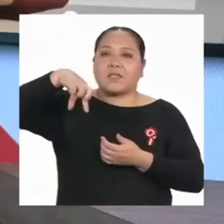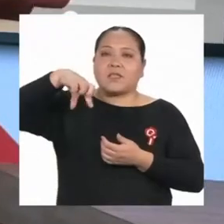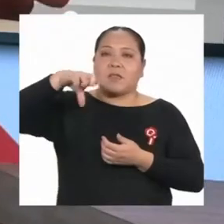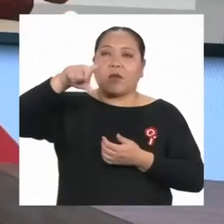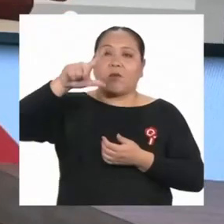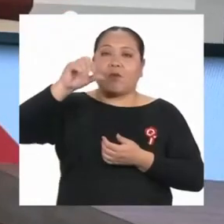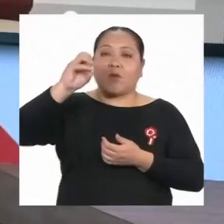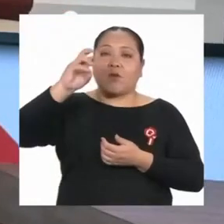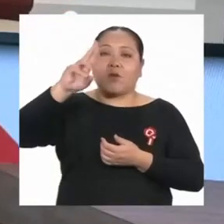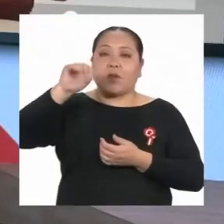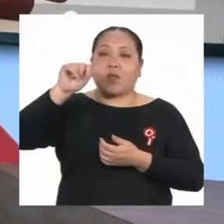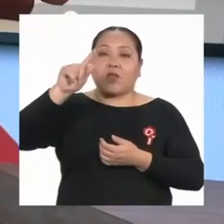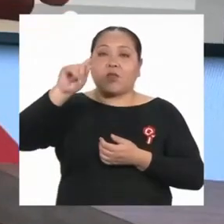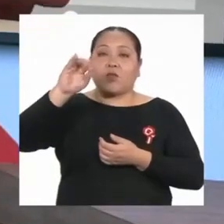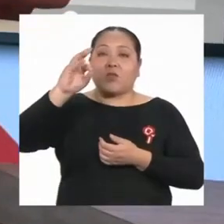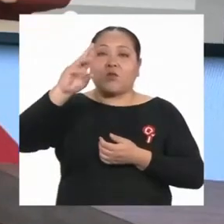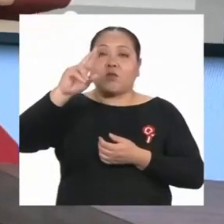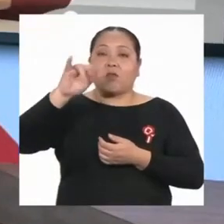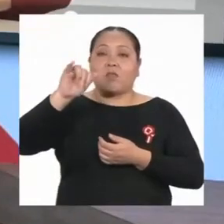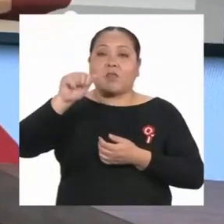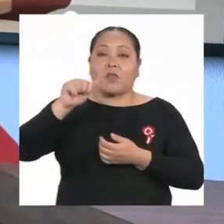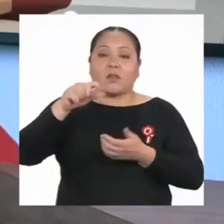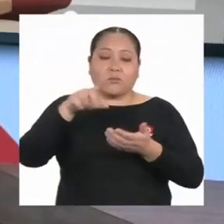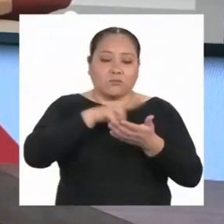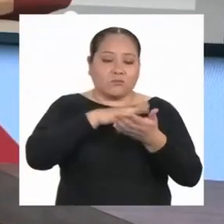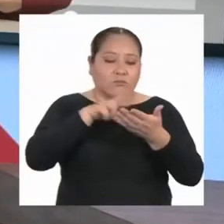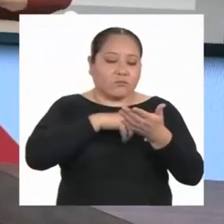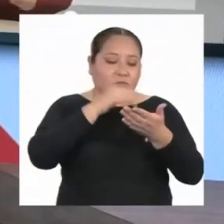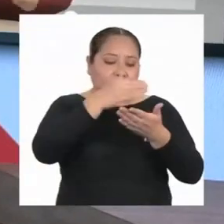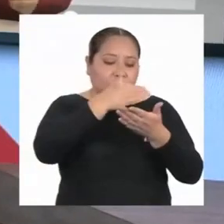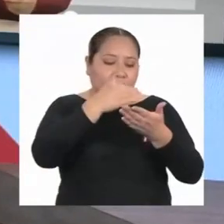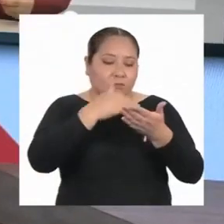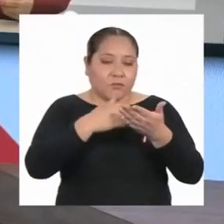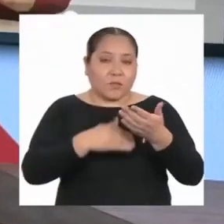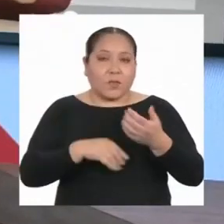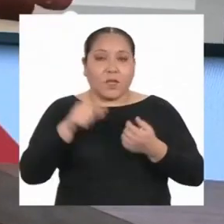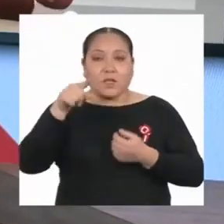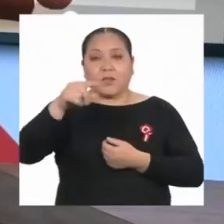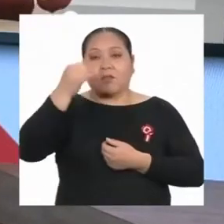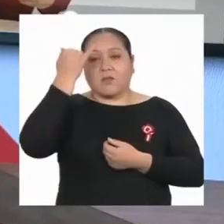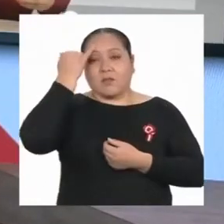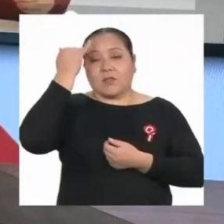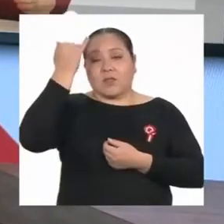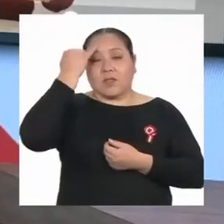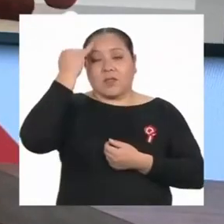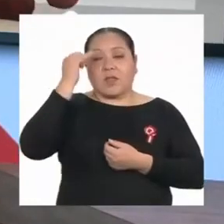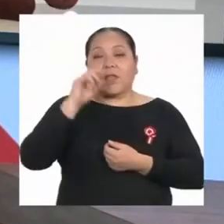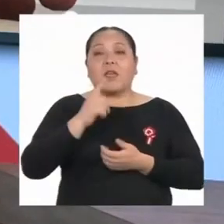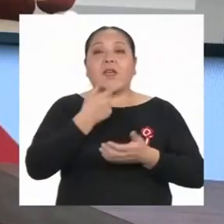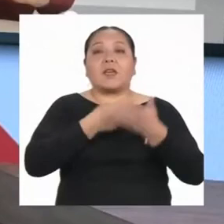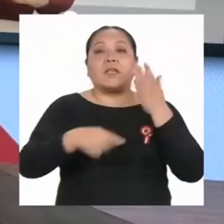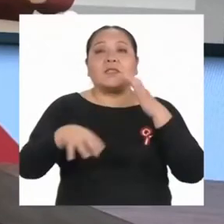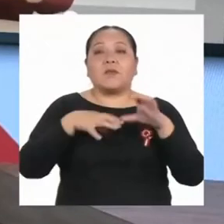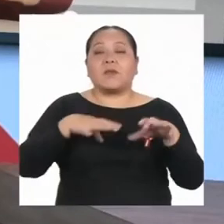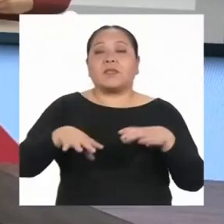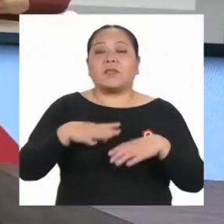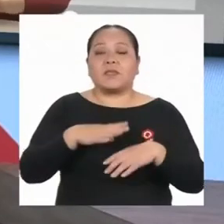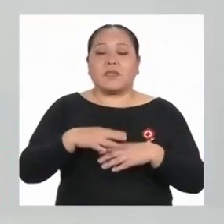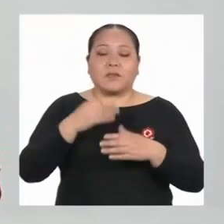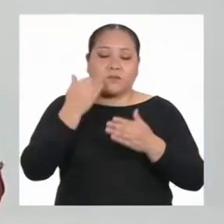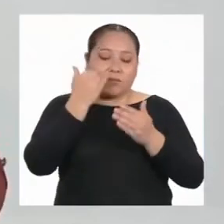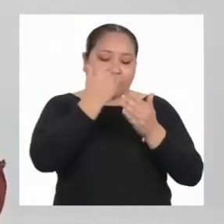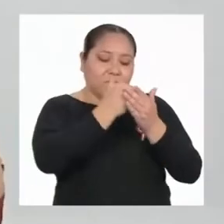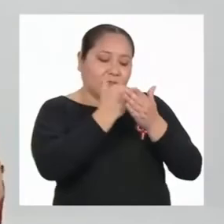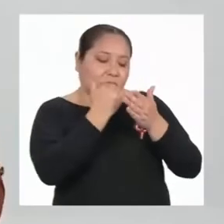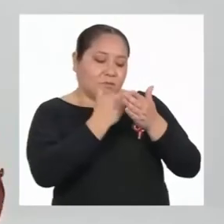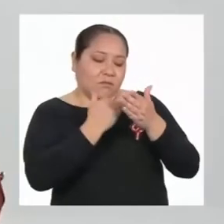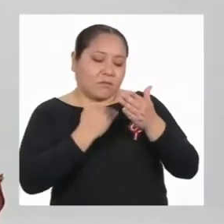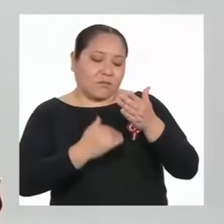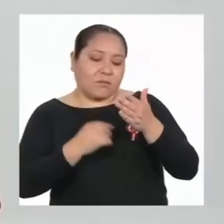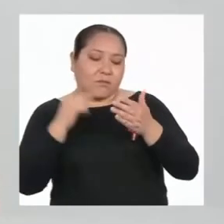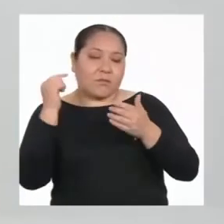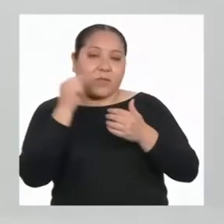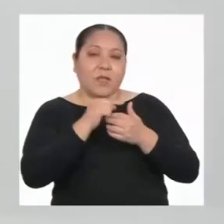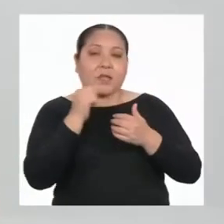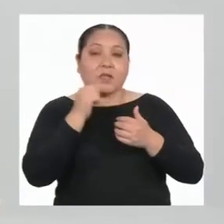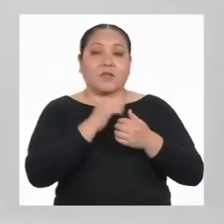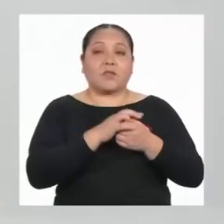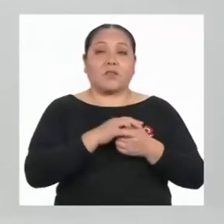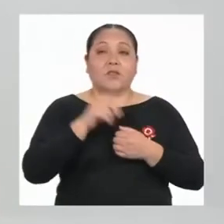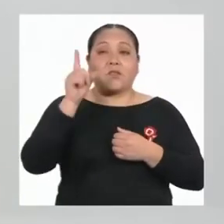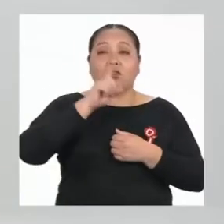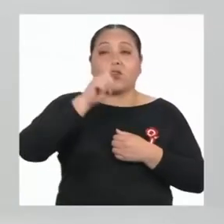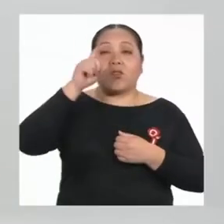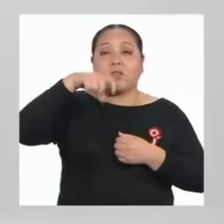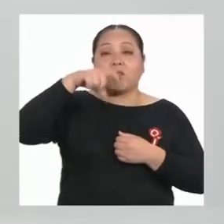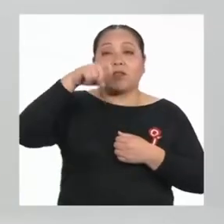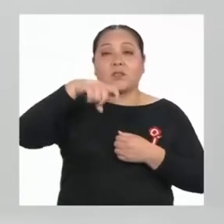podemos hacer una idea de lo que se va a desarrollar en detalle al momento de leer. Para ello, no